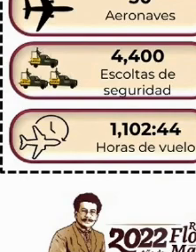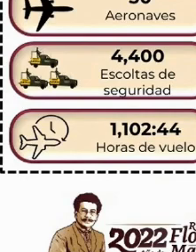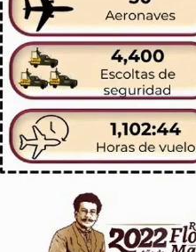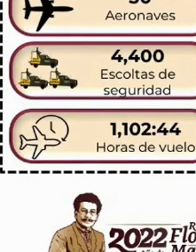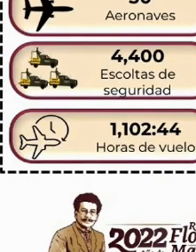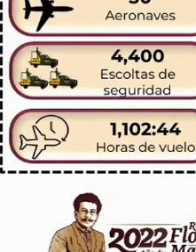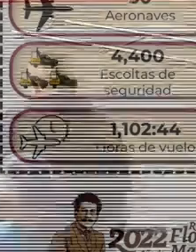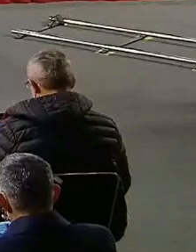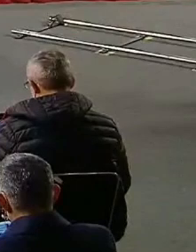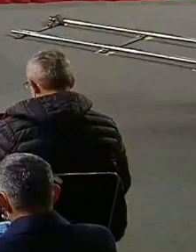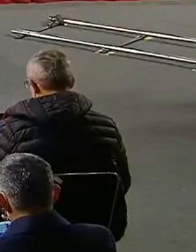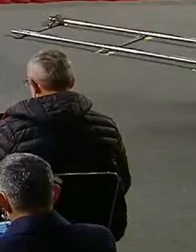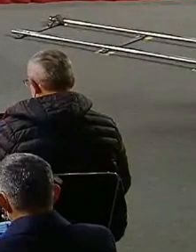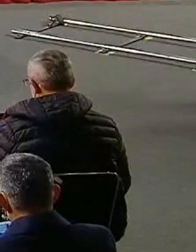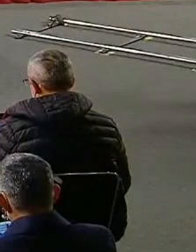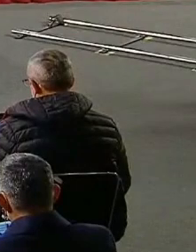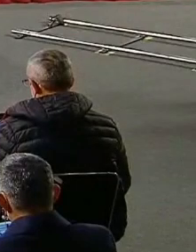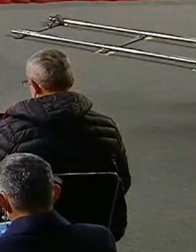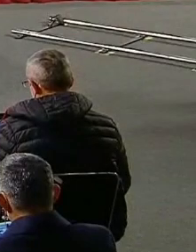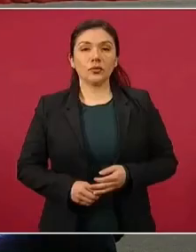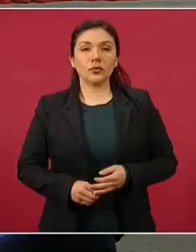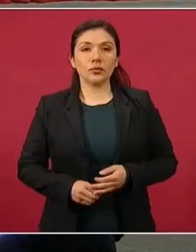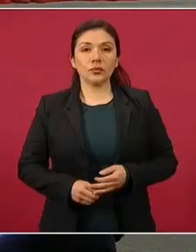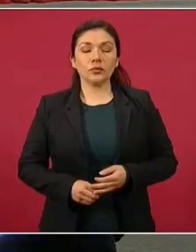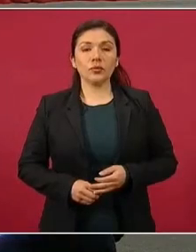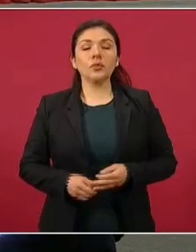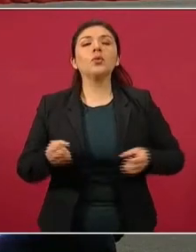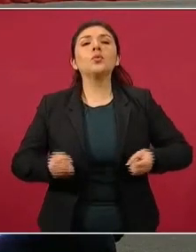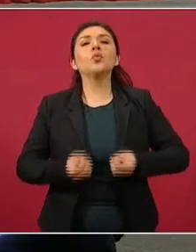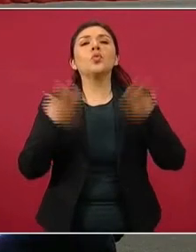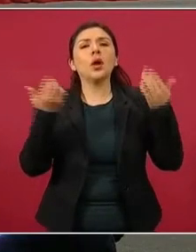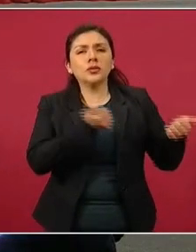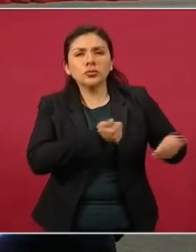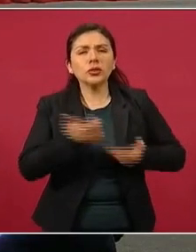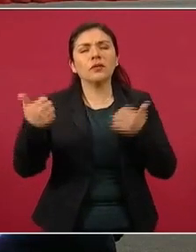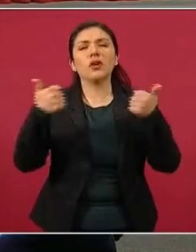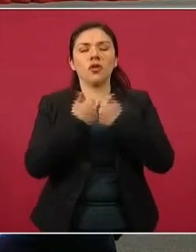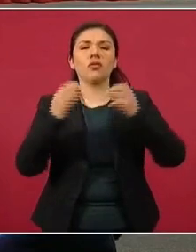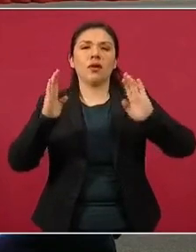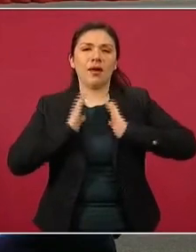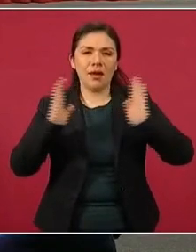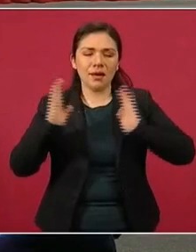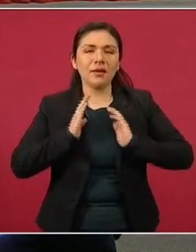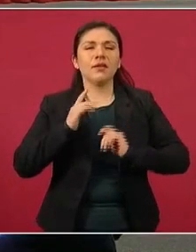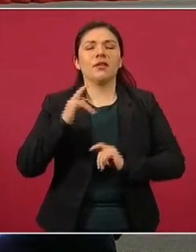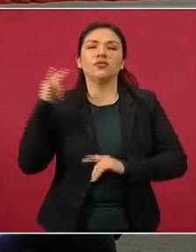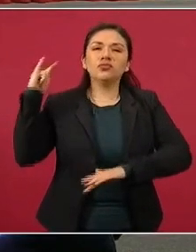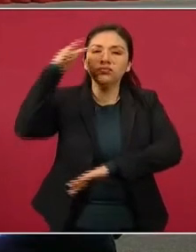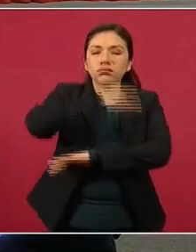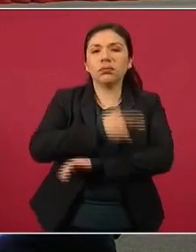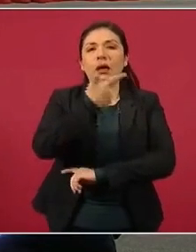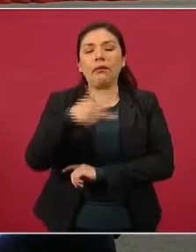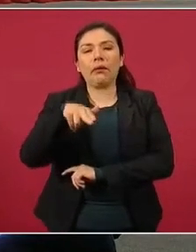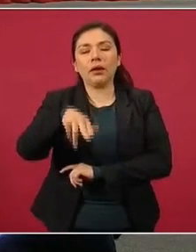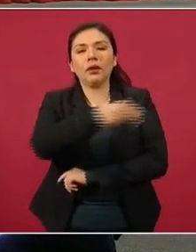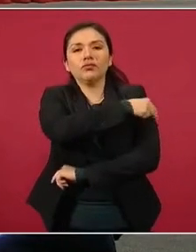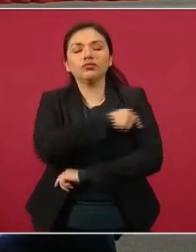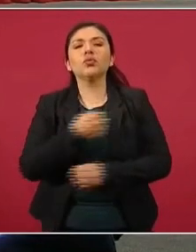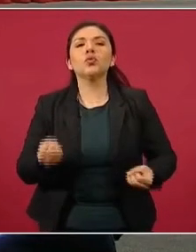¿Cuántos son los efectivos que hemos empleado de las cuatro fuerzas, Armada, Ejército, Fuerza Aérea y Guardia Nacional?